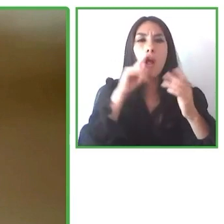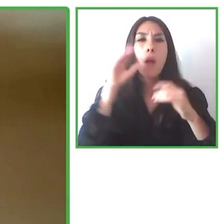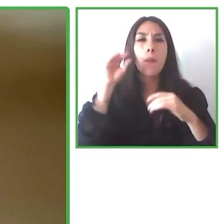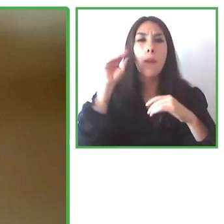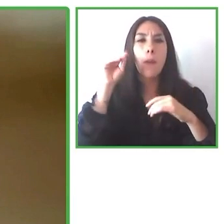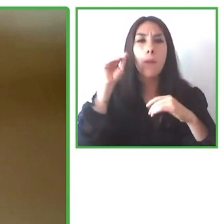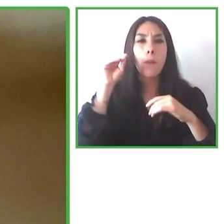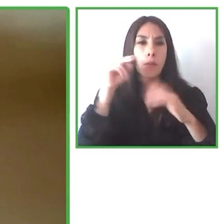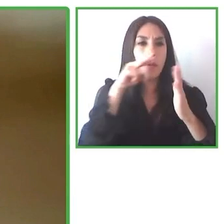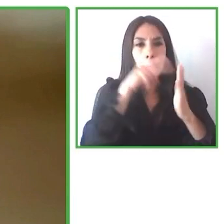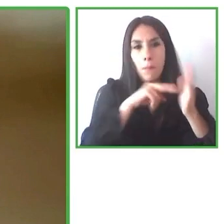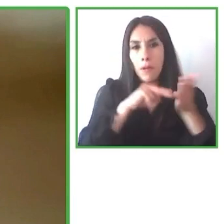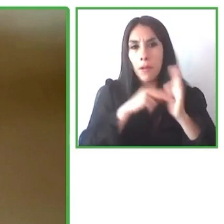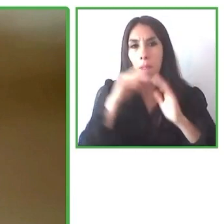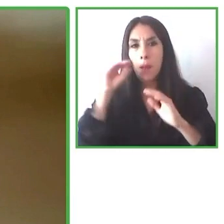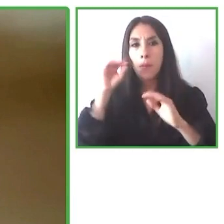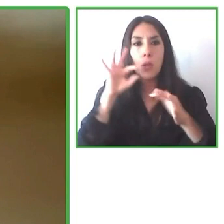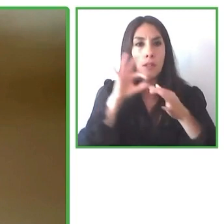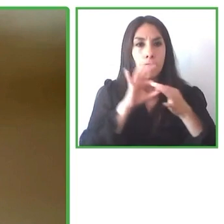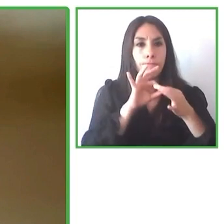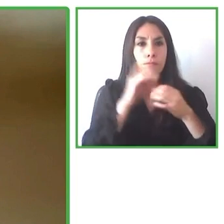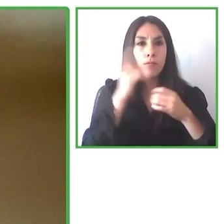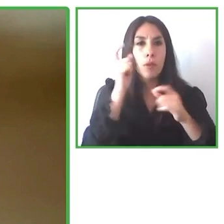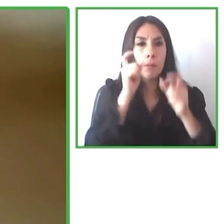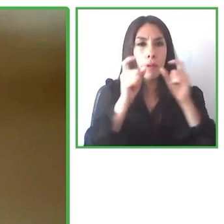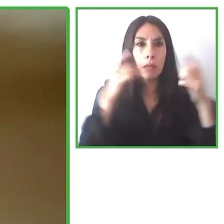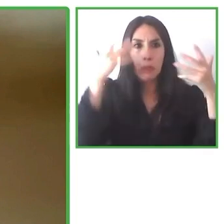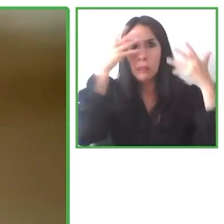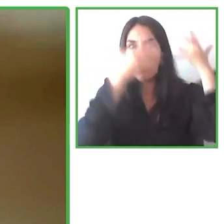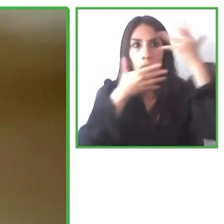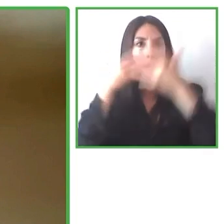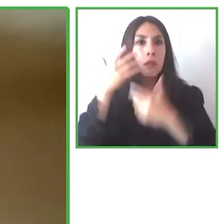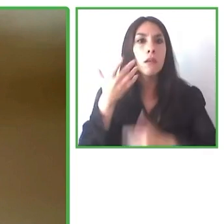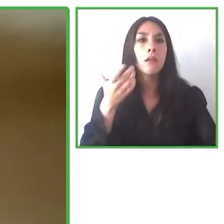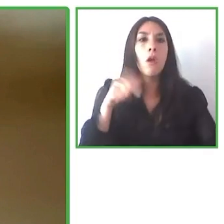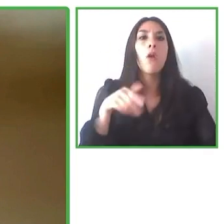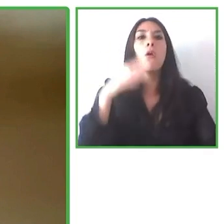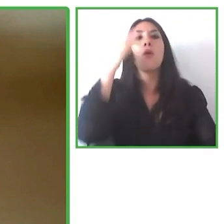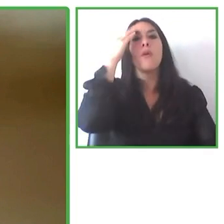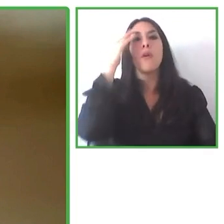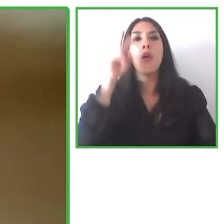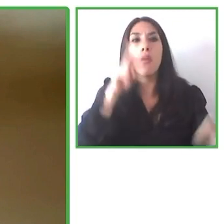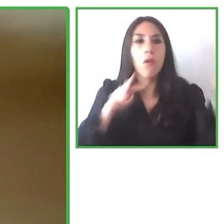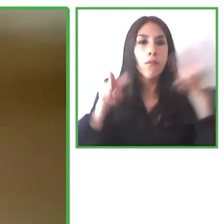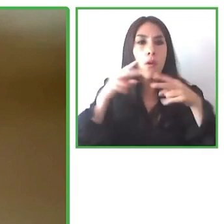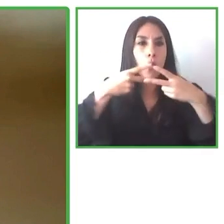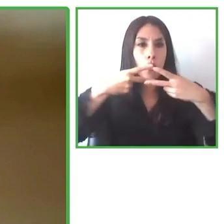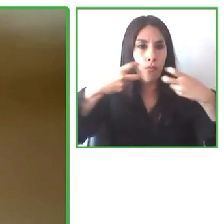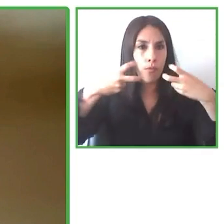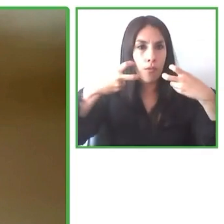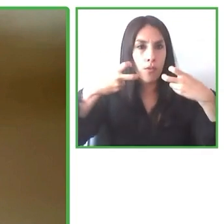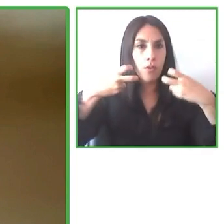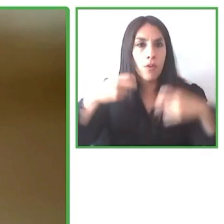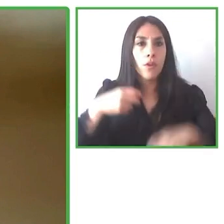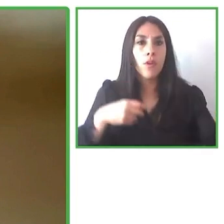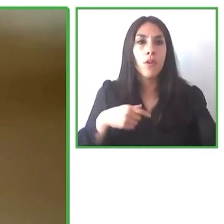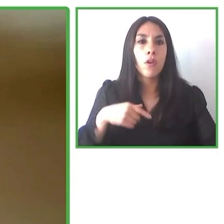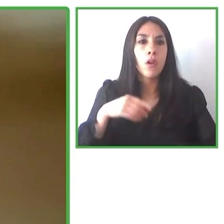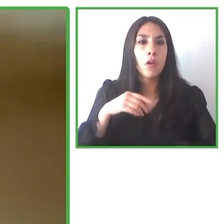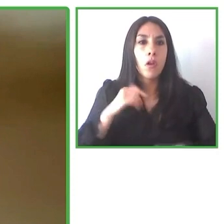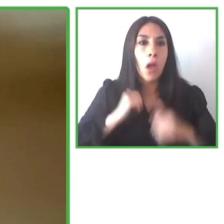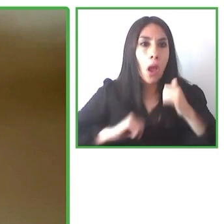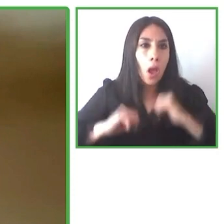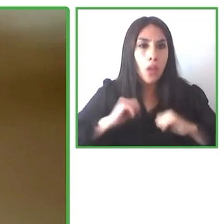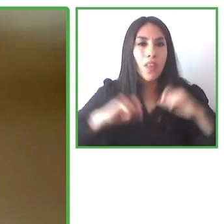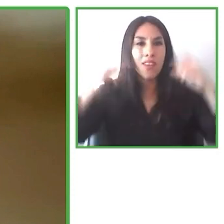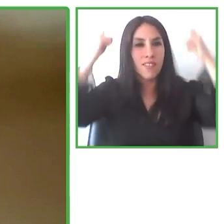en voz alta de películas series en el cine y en Netflix Disney Plus y Prime Video y lo utilizan más de 125.000 personas con